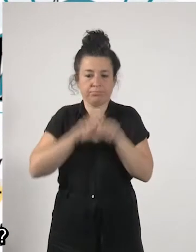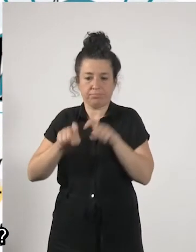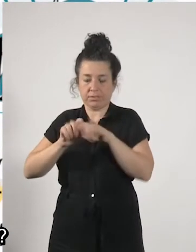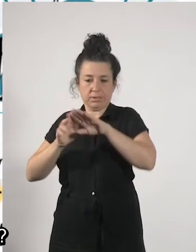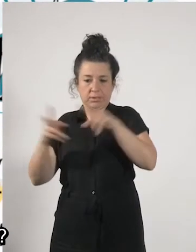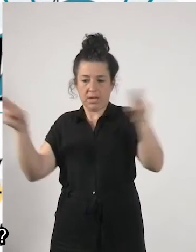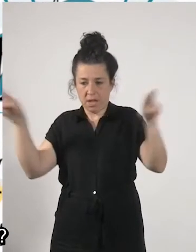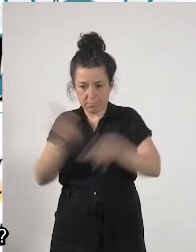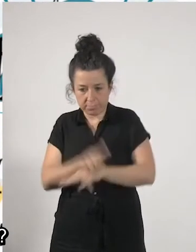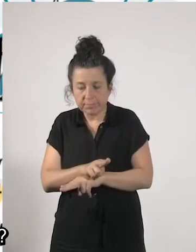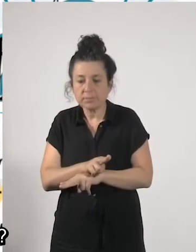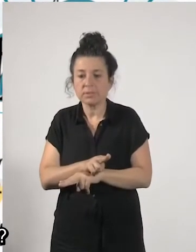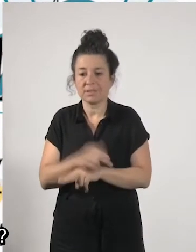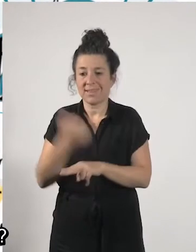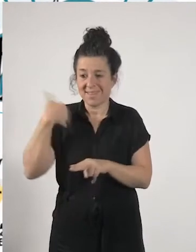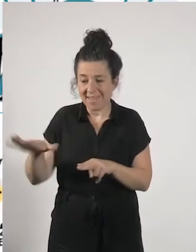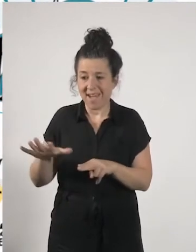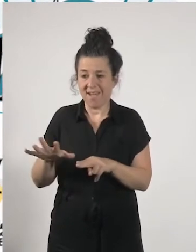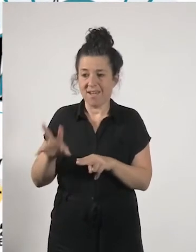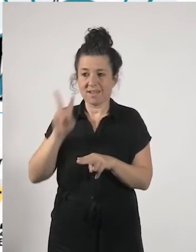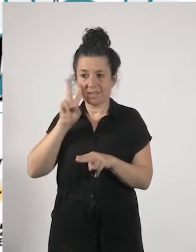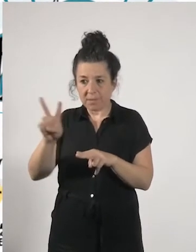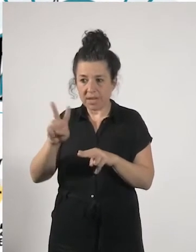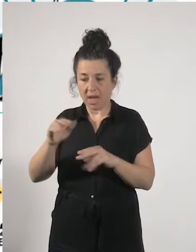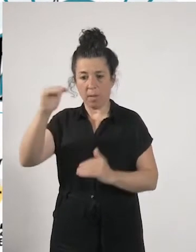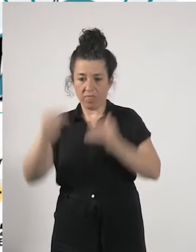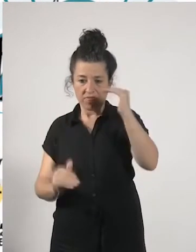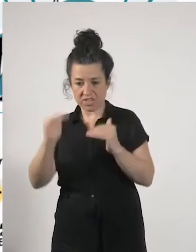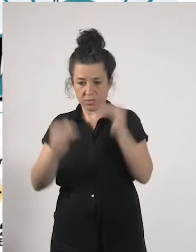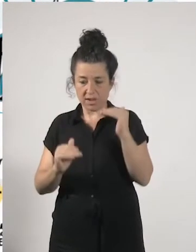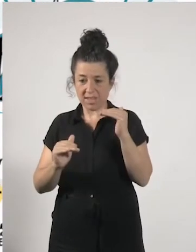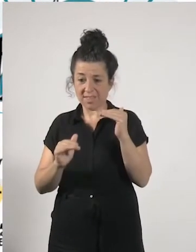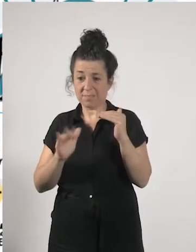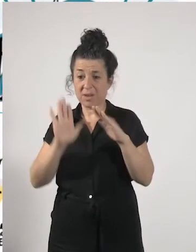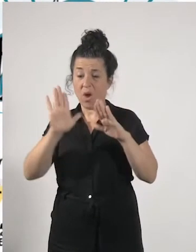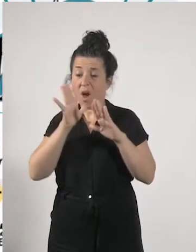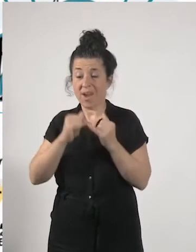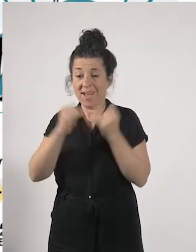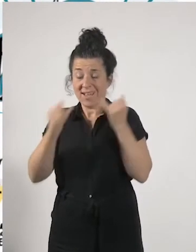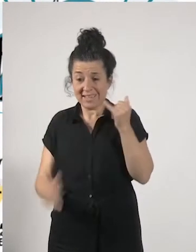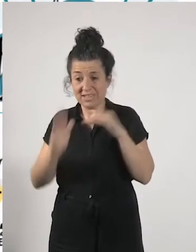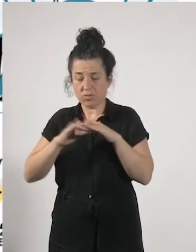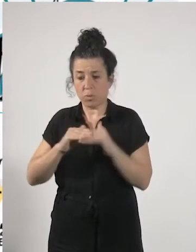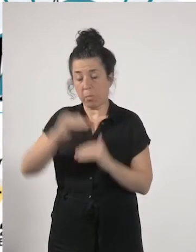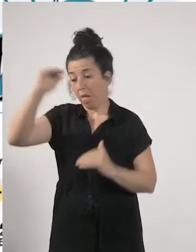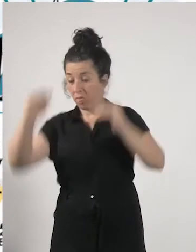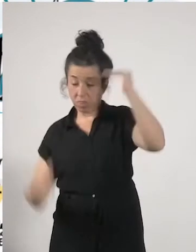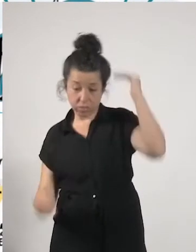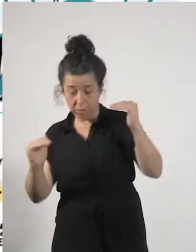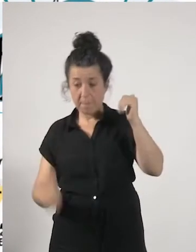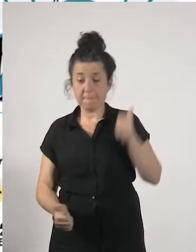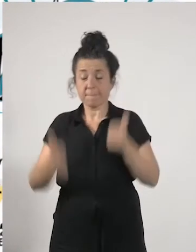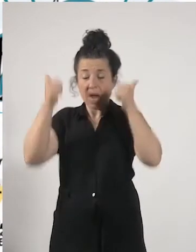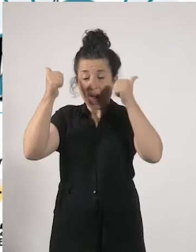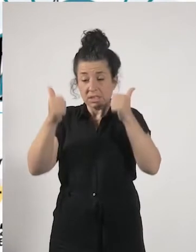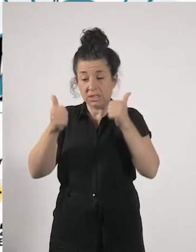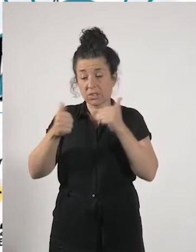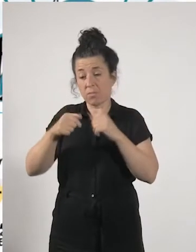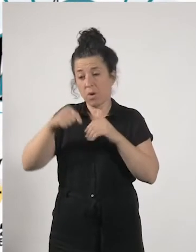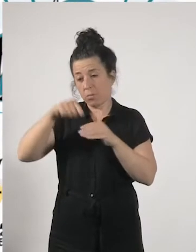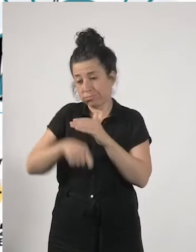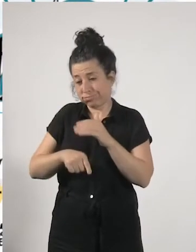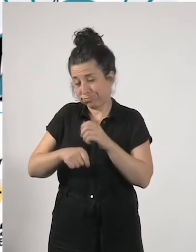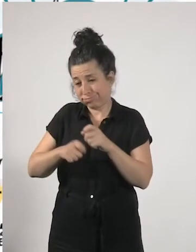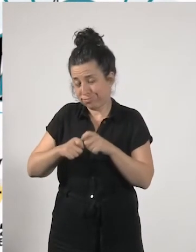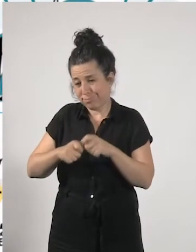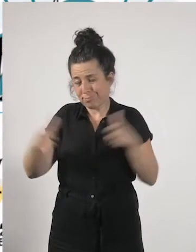esta crisis lo que ha hecho es ahondar y luchar contra la informalidad la precariedad habéis hablado mucho y se ha hablado mucho